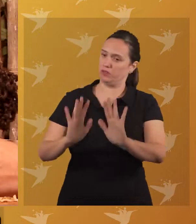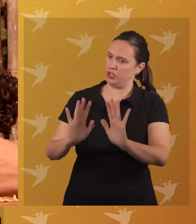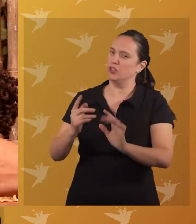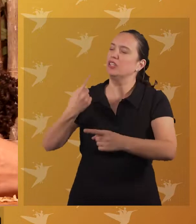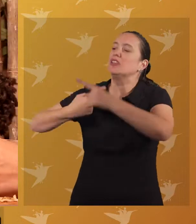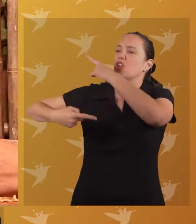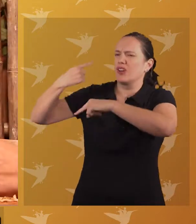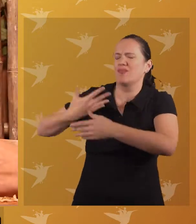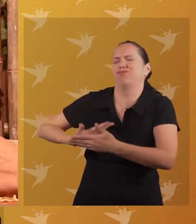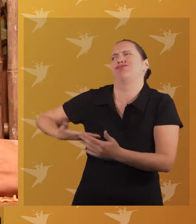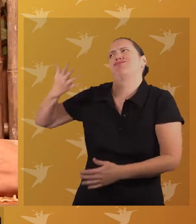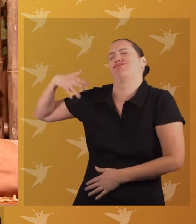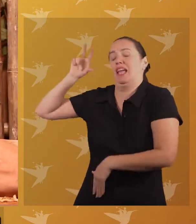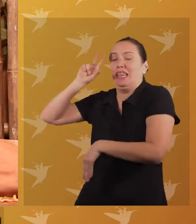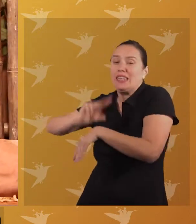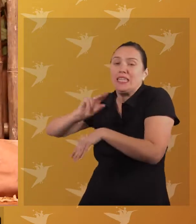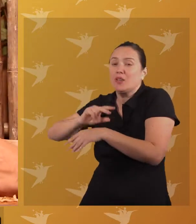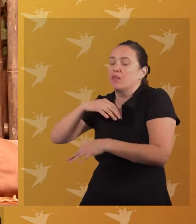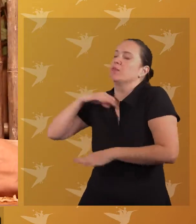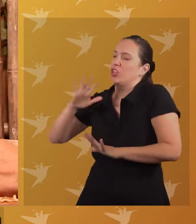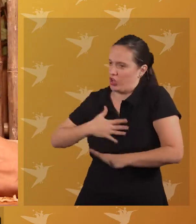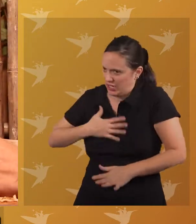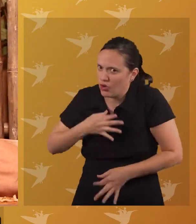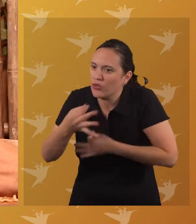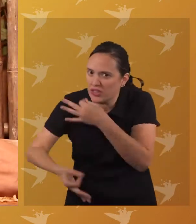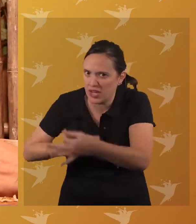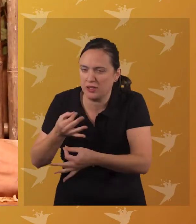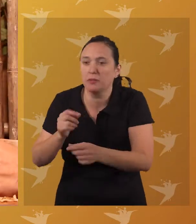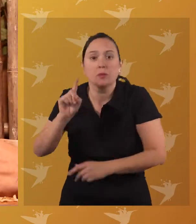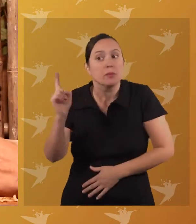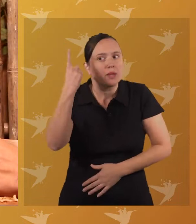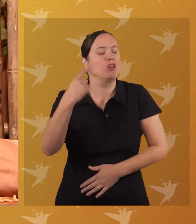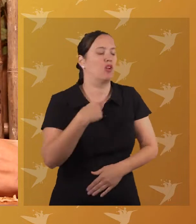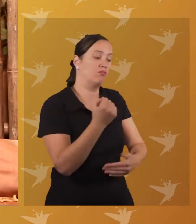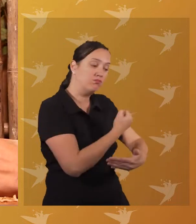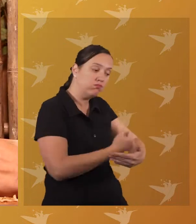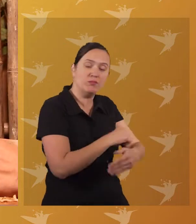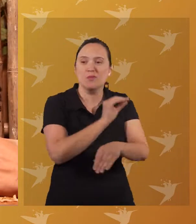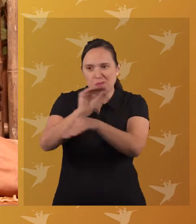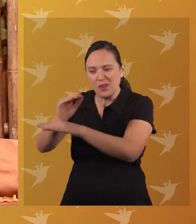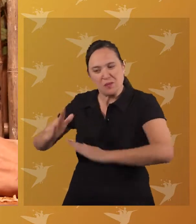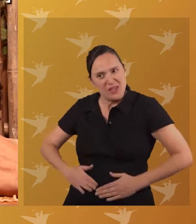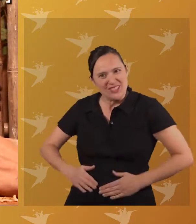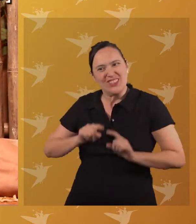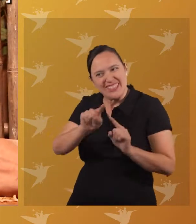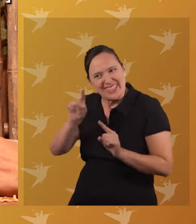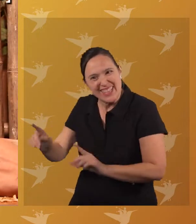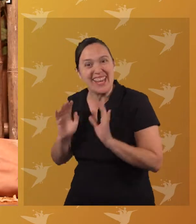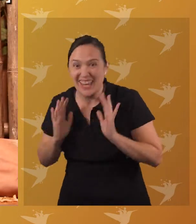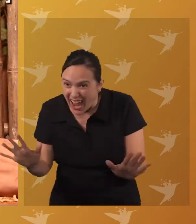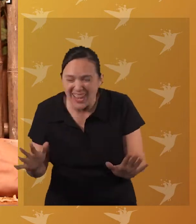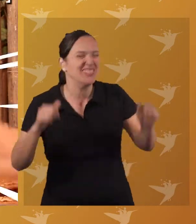Pero esa es una historia muy antigua Que les voy a contar mientras les preparo su panzote a cada